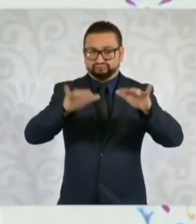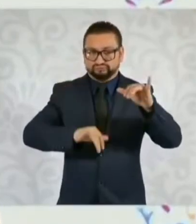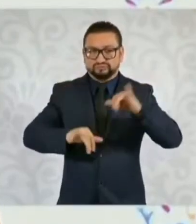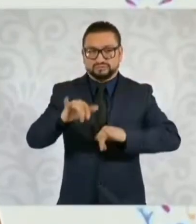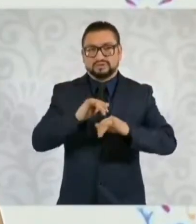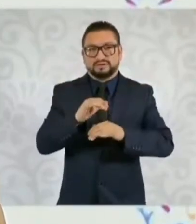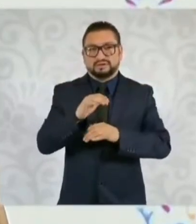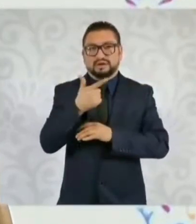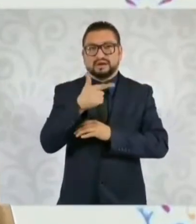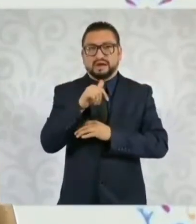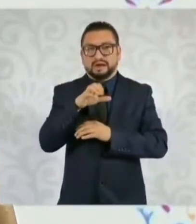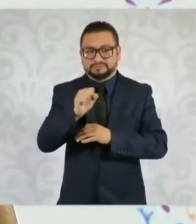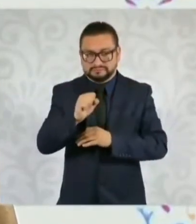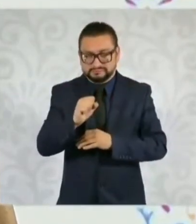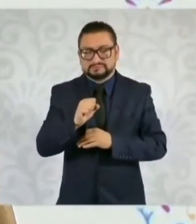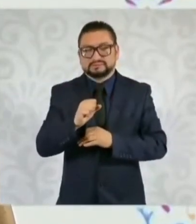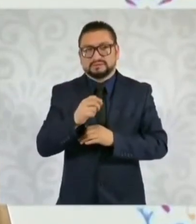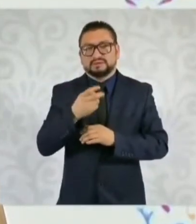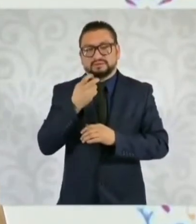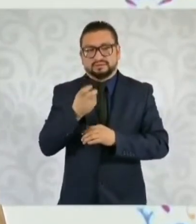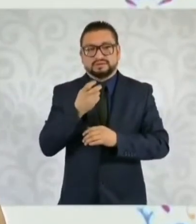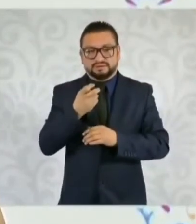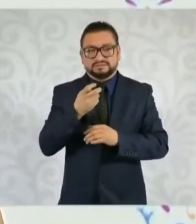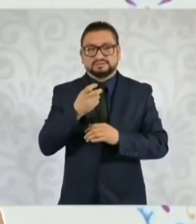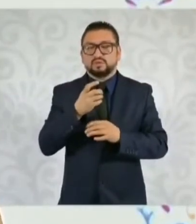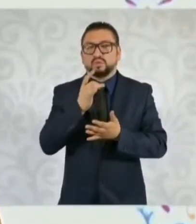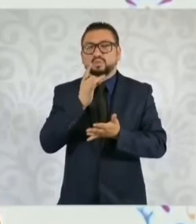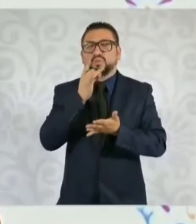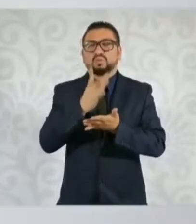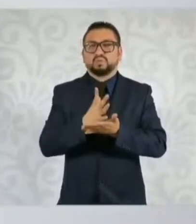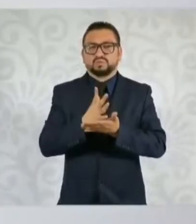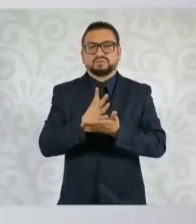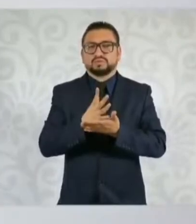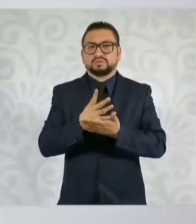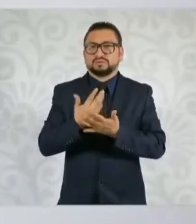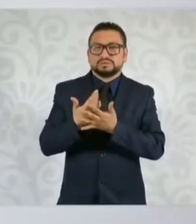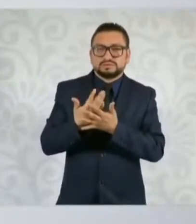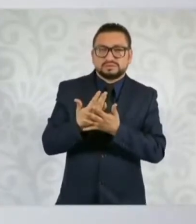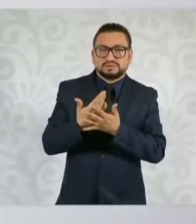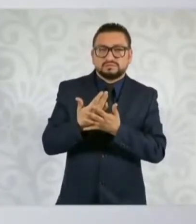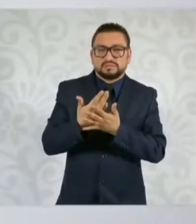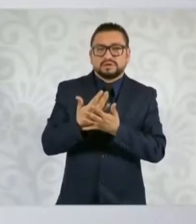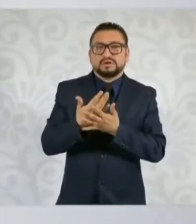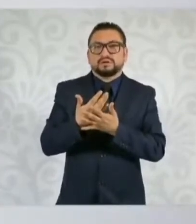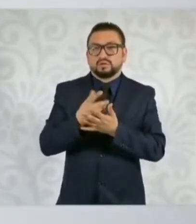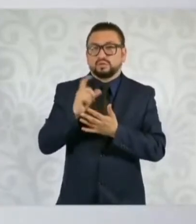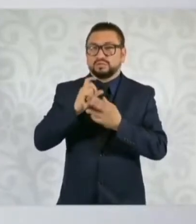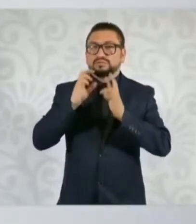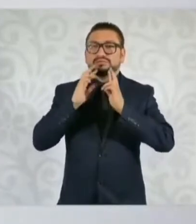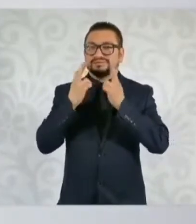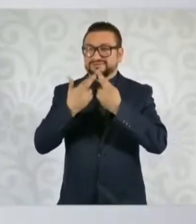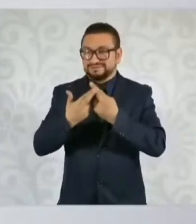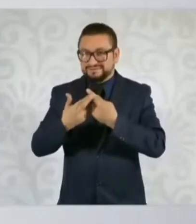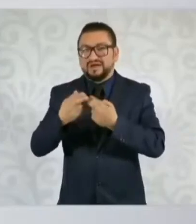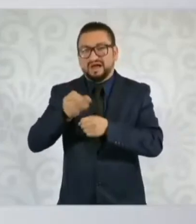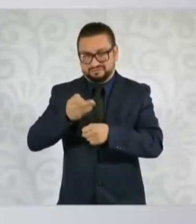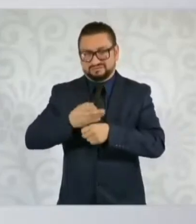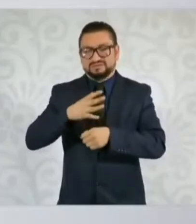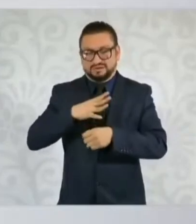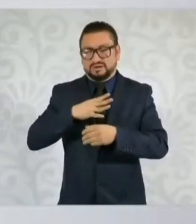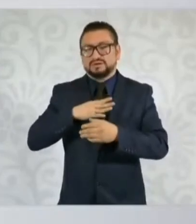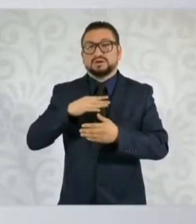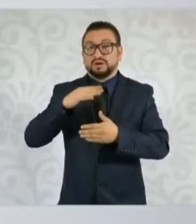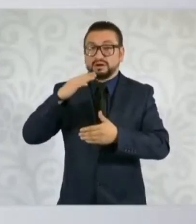de este gas, perdón. Y únicamente estamos en espera de concluir la reunión que en estos momentos se está realizando